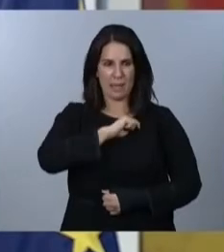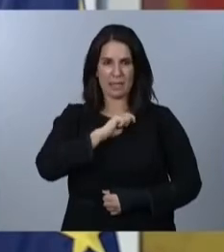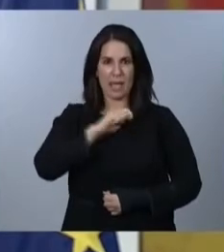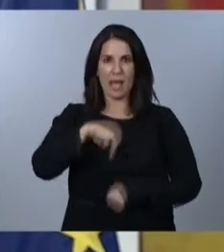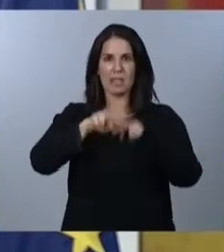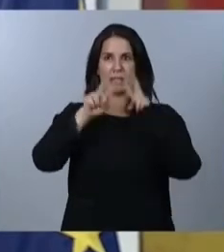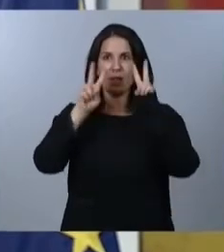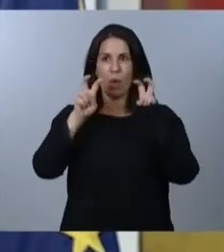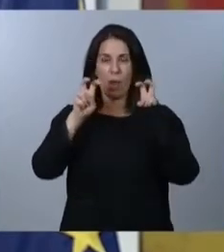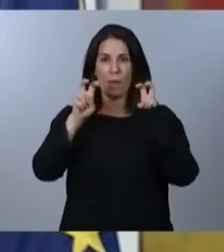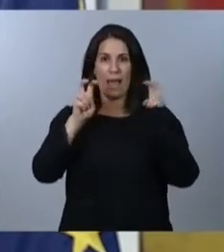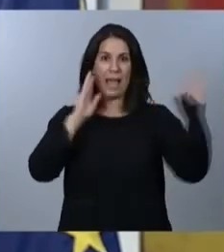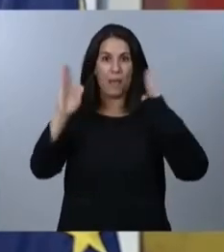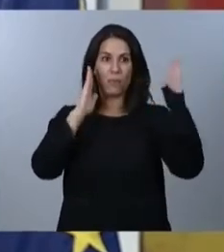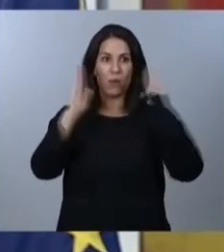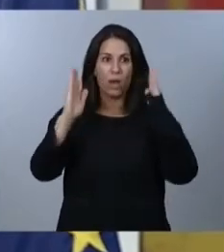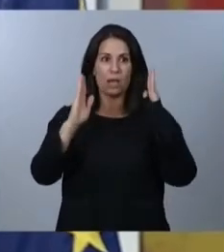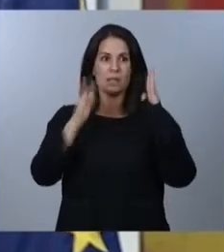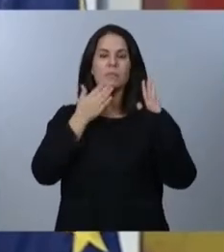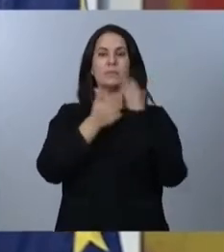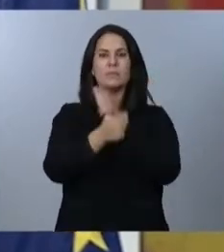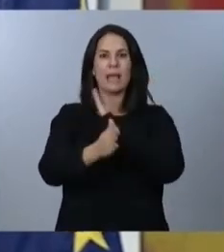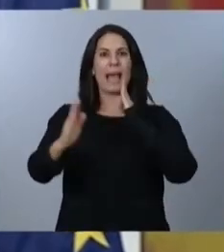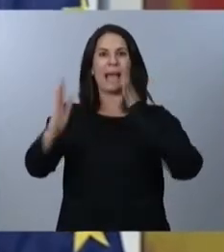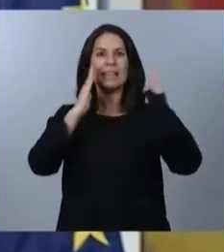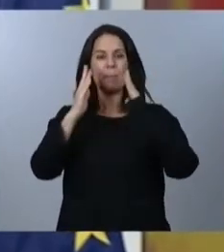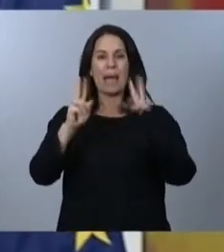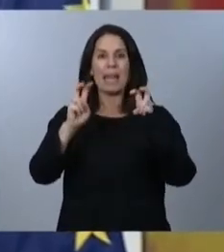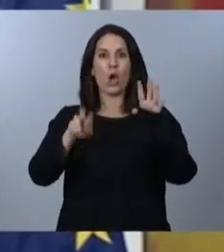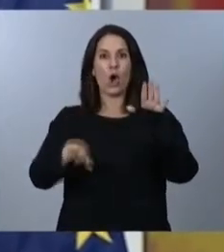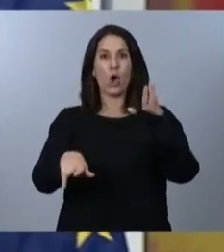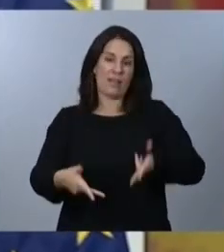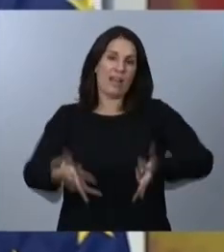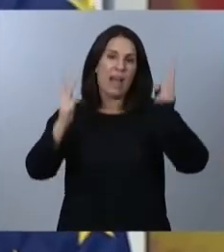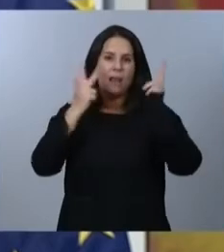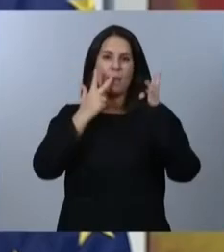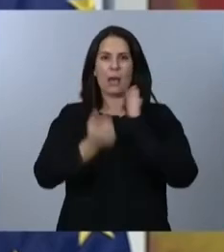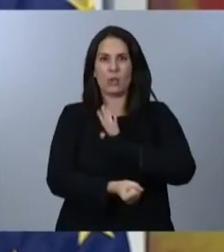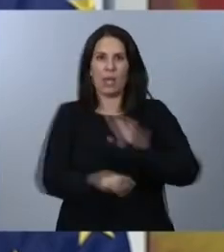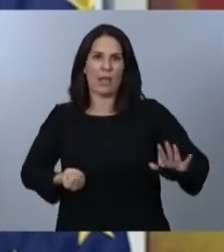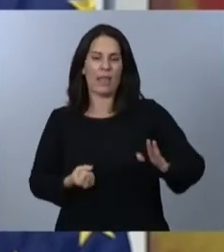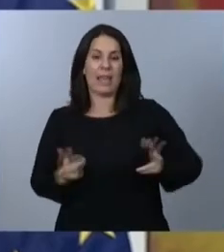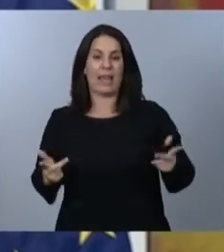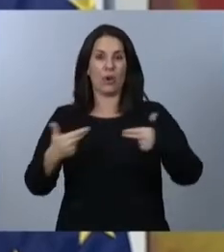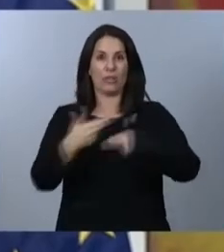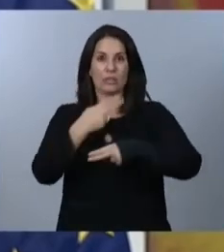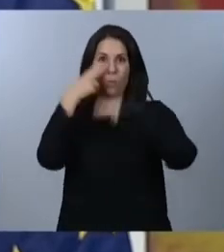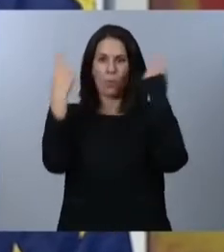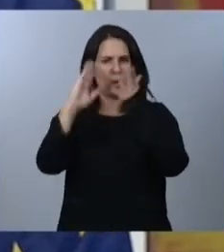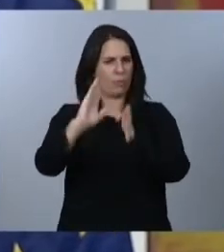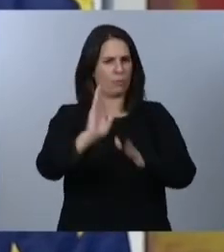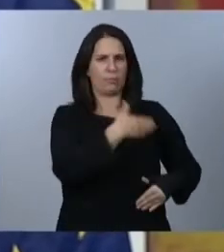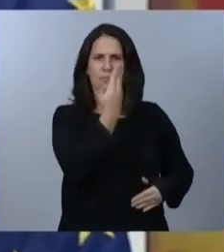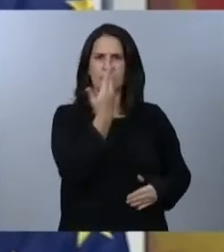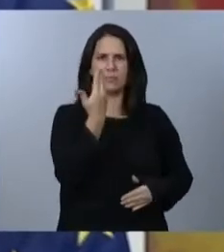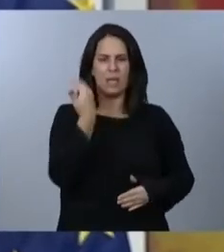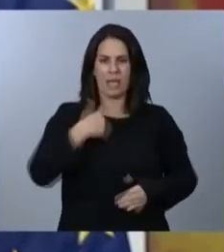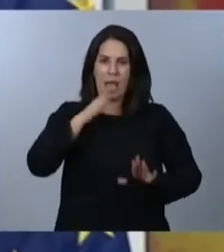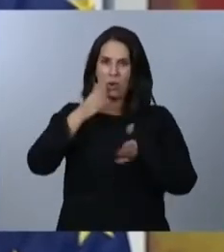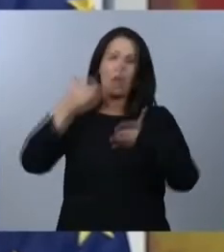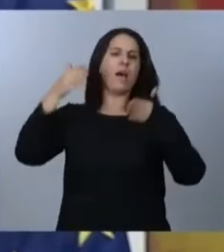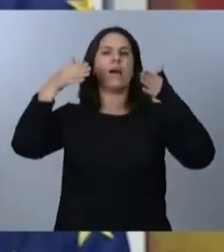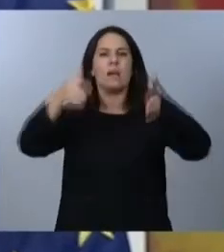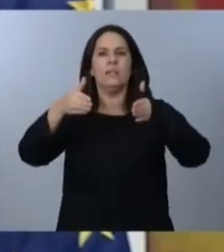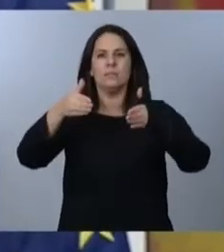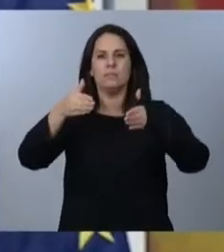...que deja atrás definitivamente la etapa neoliberal de la austeridad y de los recortes en lo público... ...y que pone a nuestra patria en la senda que